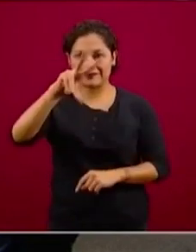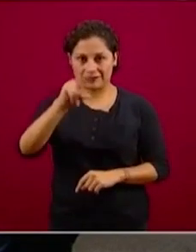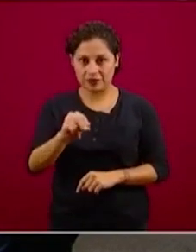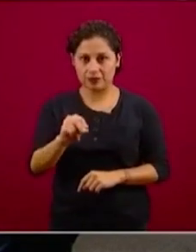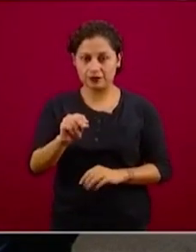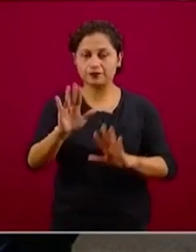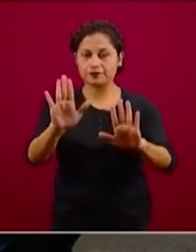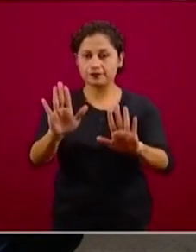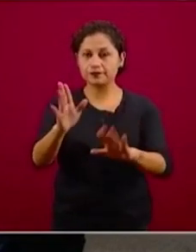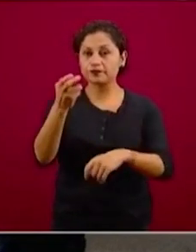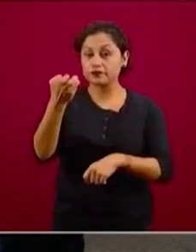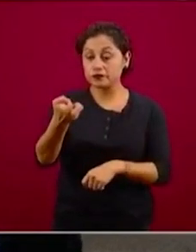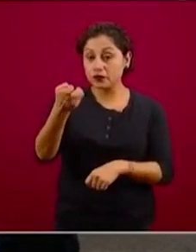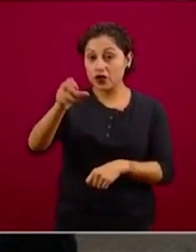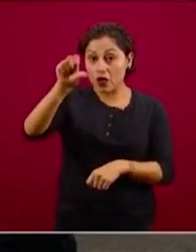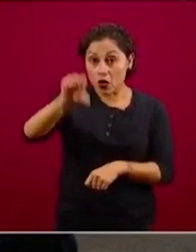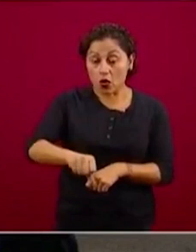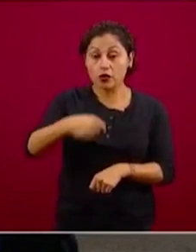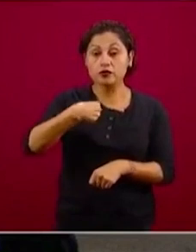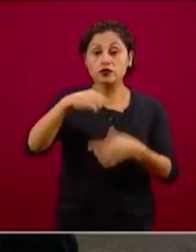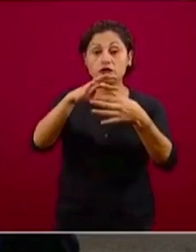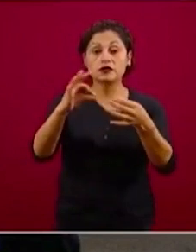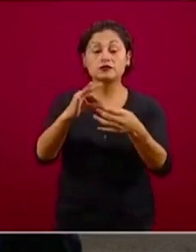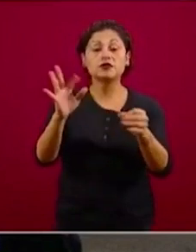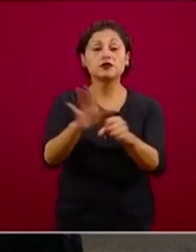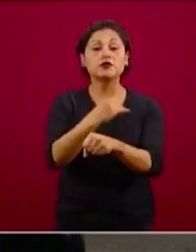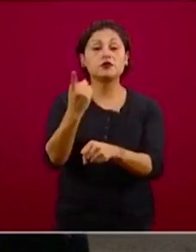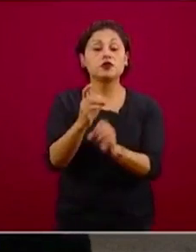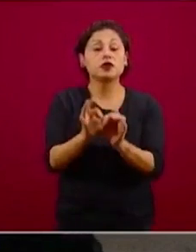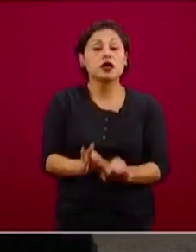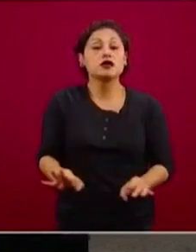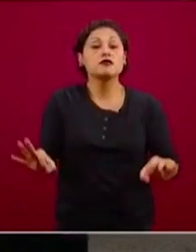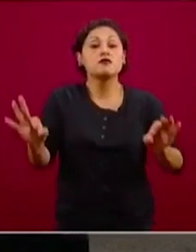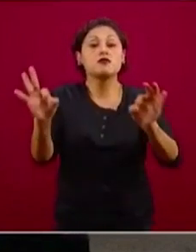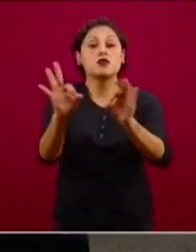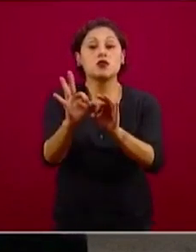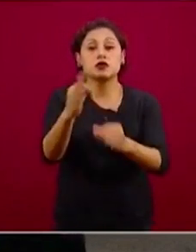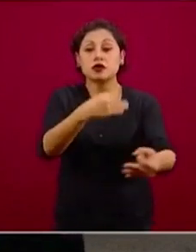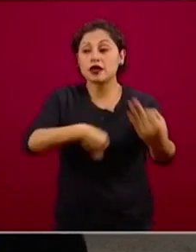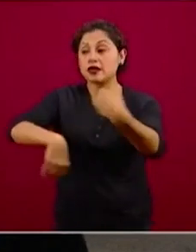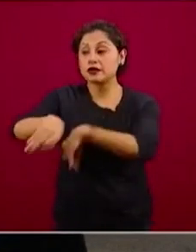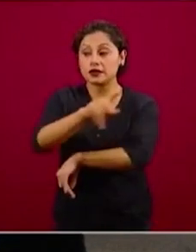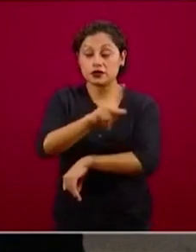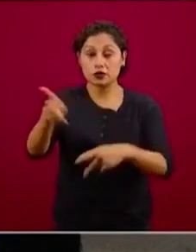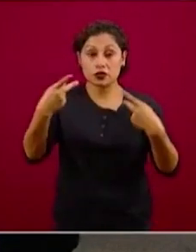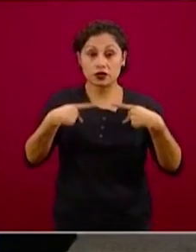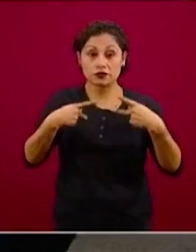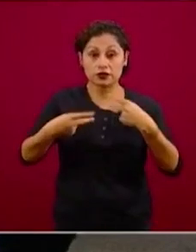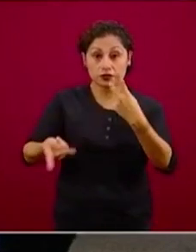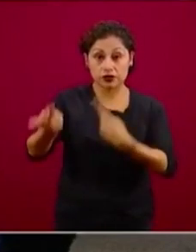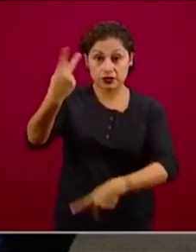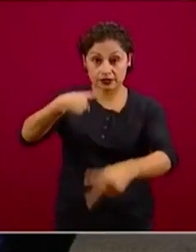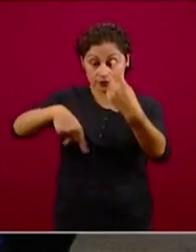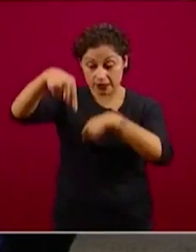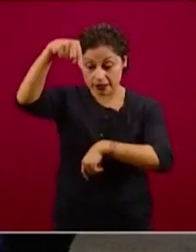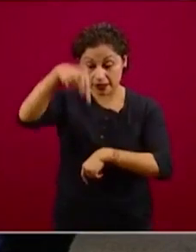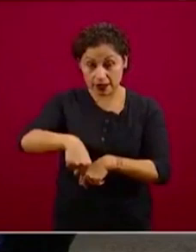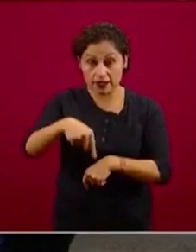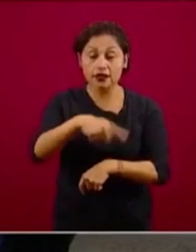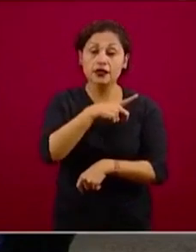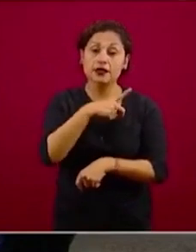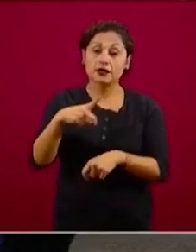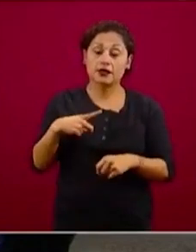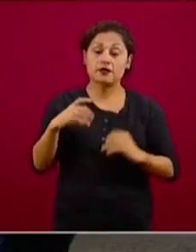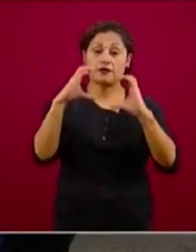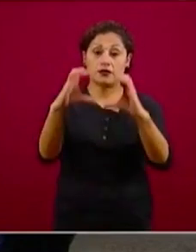un elemento de interés individual y colectivo, no queremos que nadie termine con enfermedad. Este es el estudio